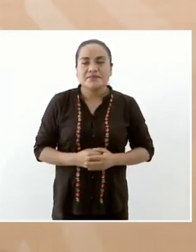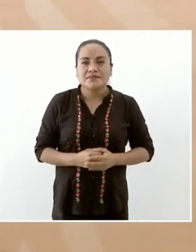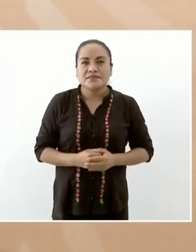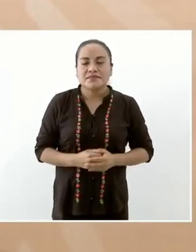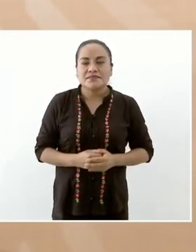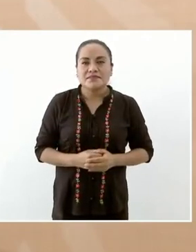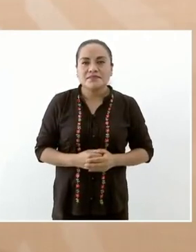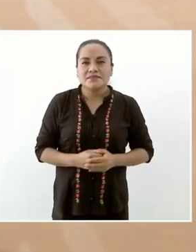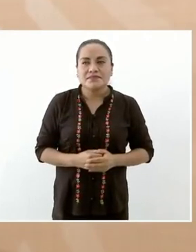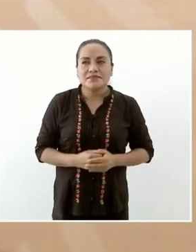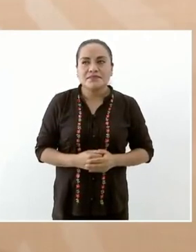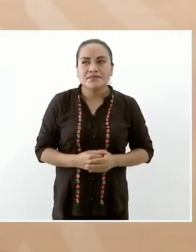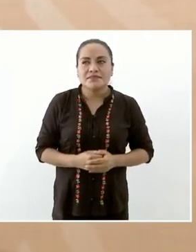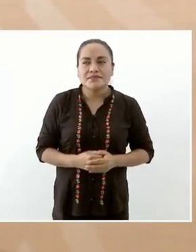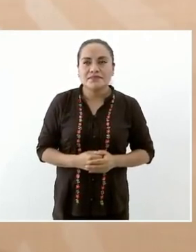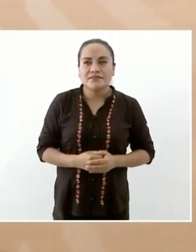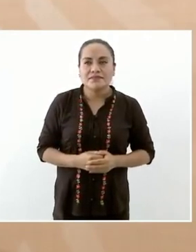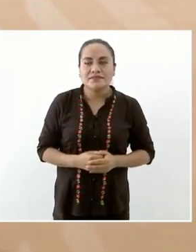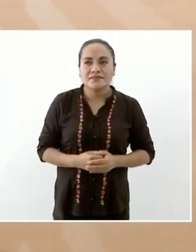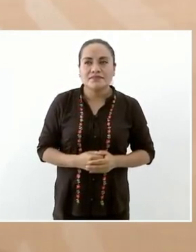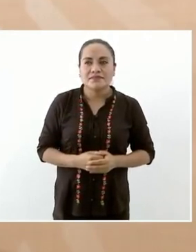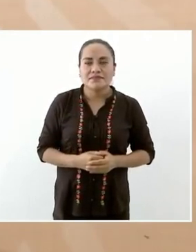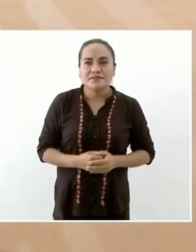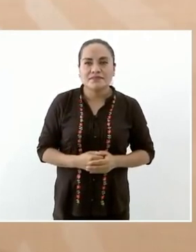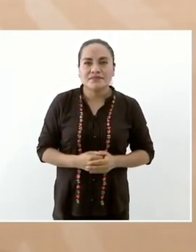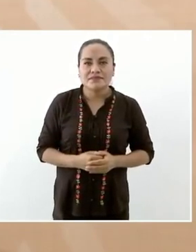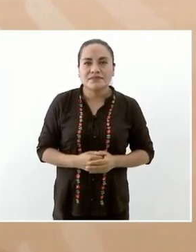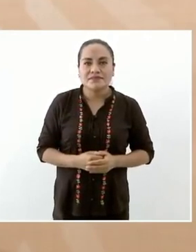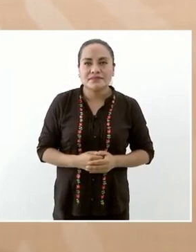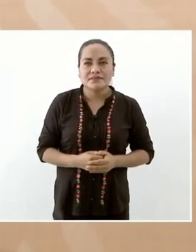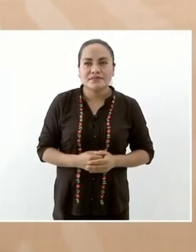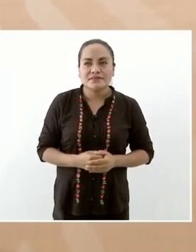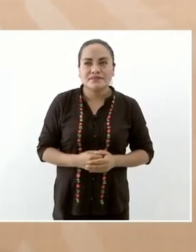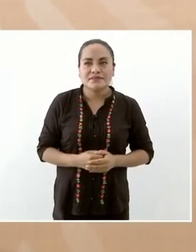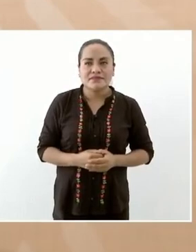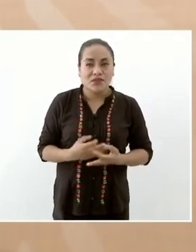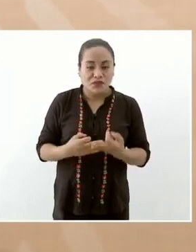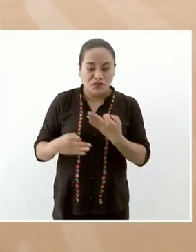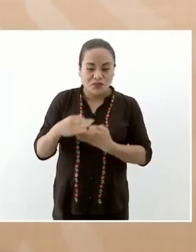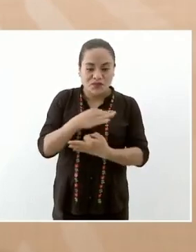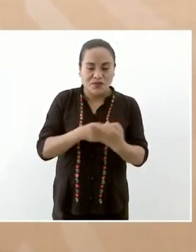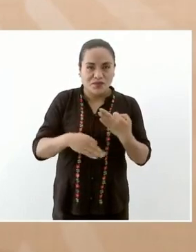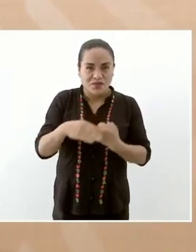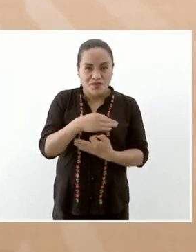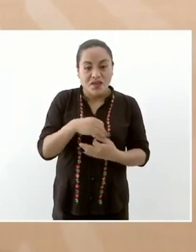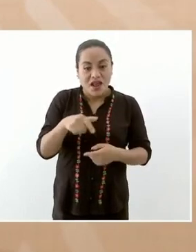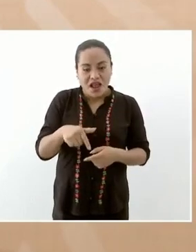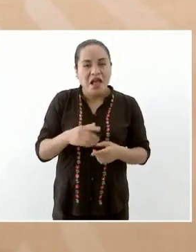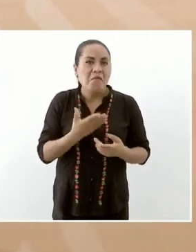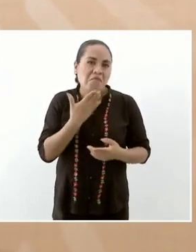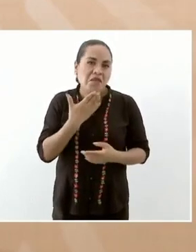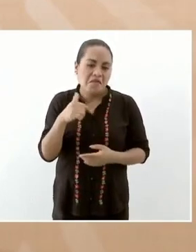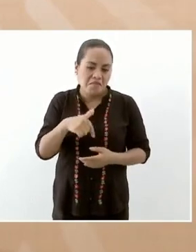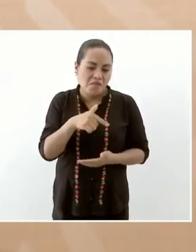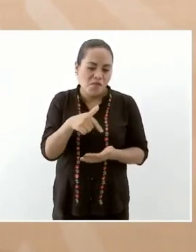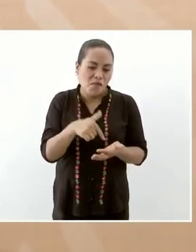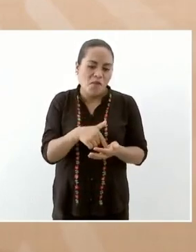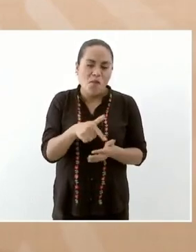creo que a todos les queda como centro Huatulco